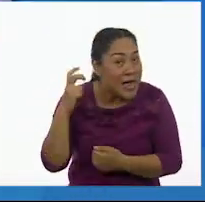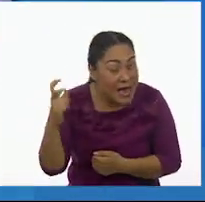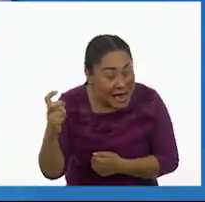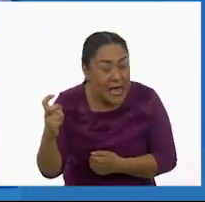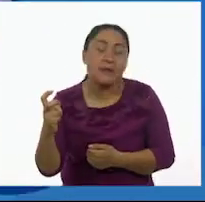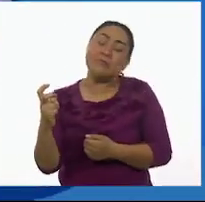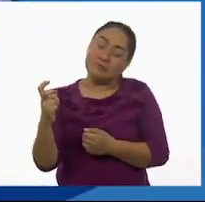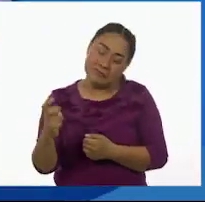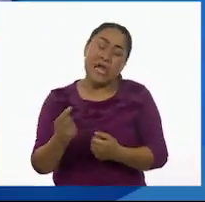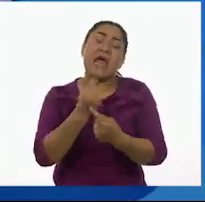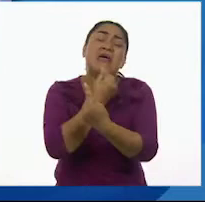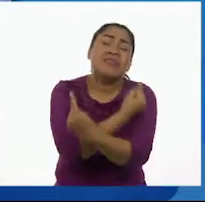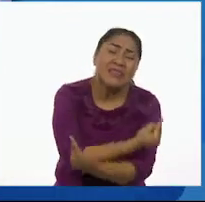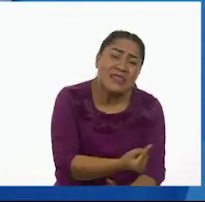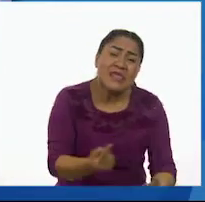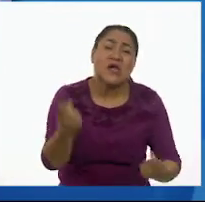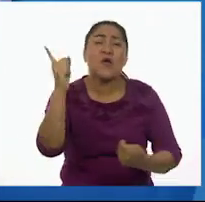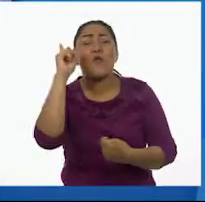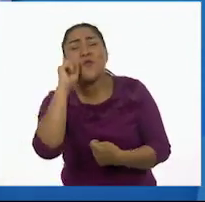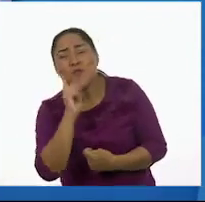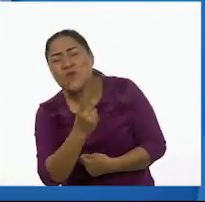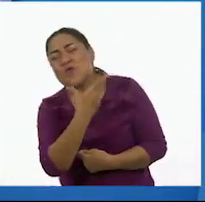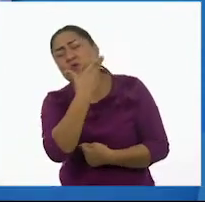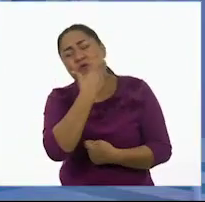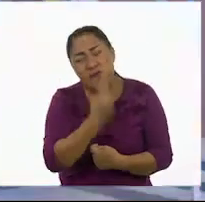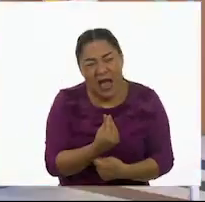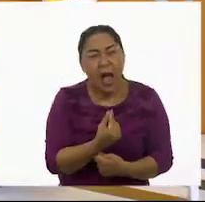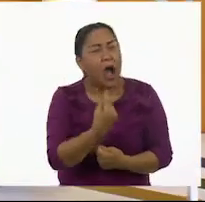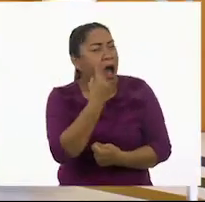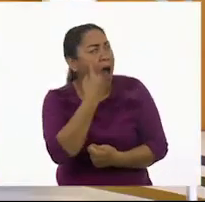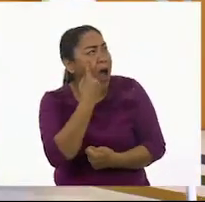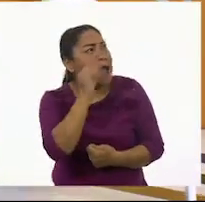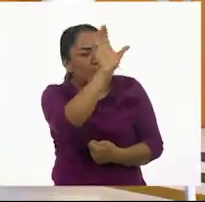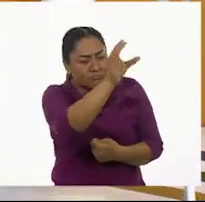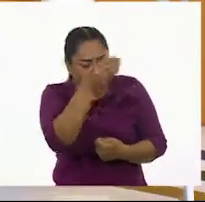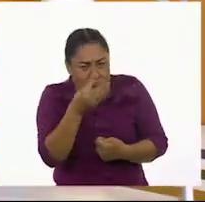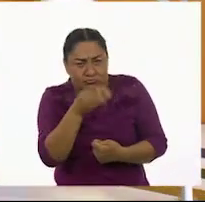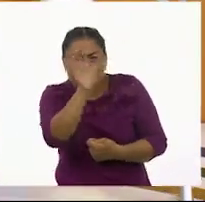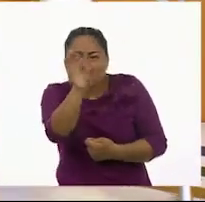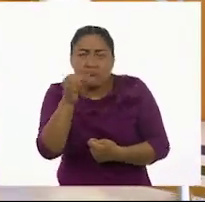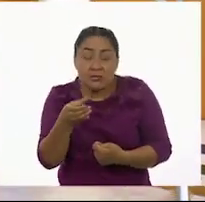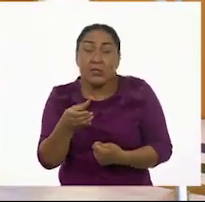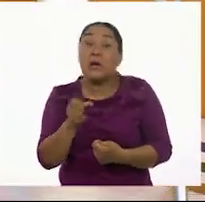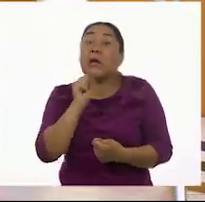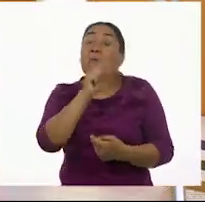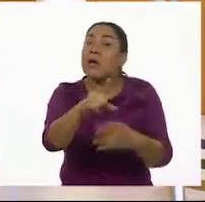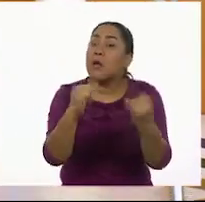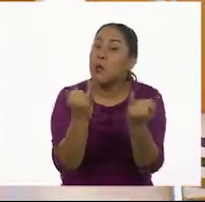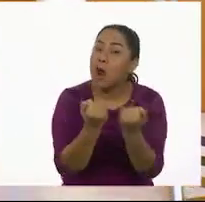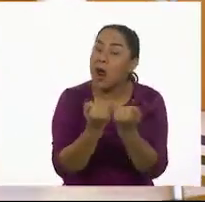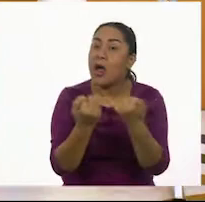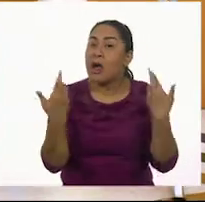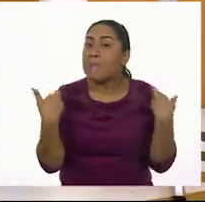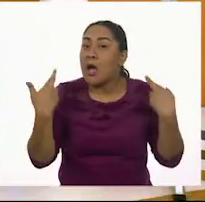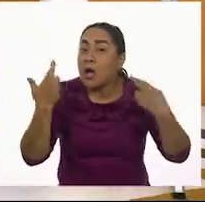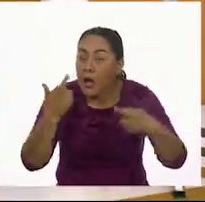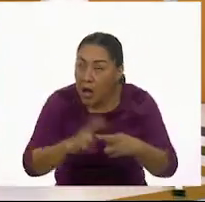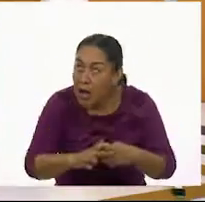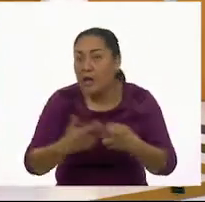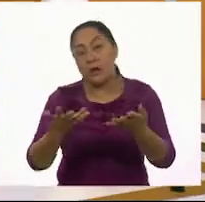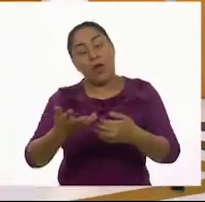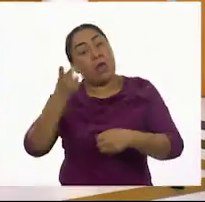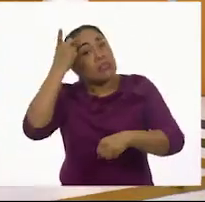los niños, las niñas lo consultaban. Es más, hasta los maestros, el